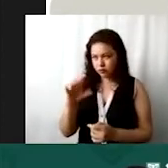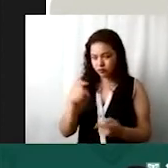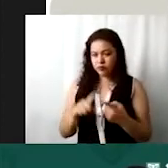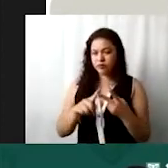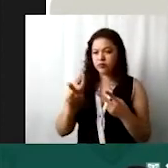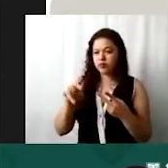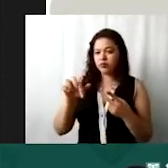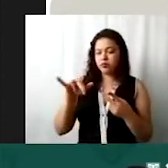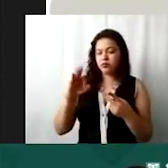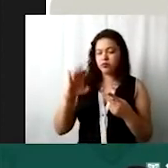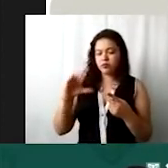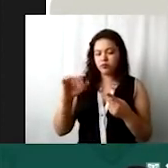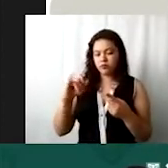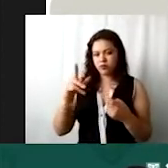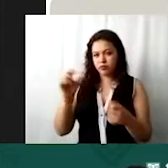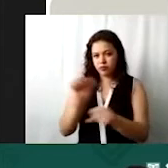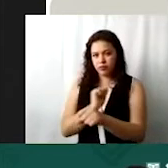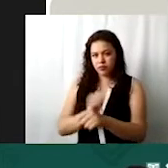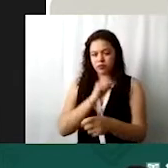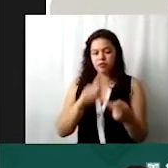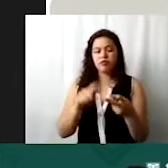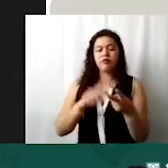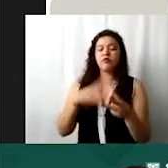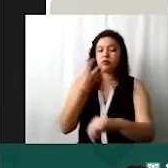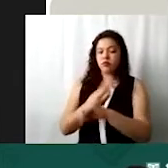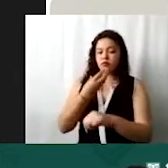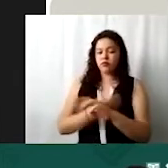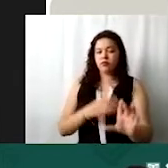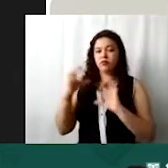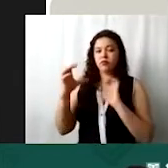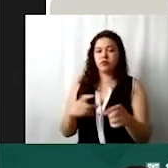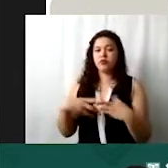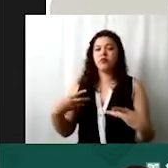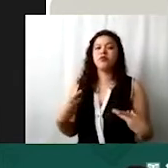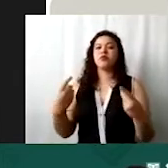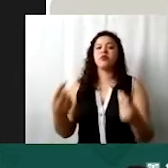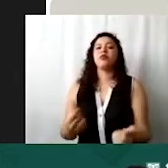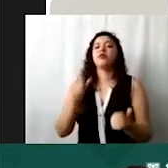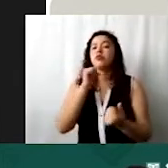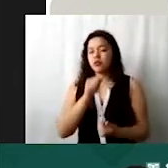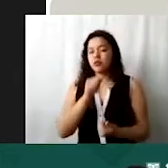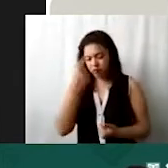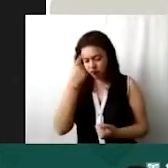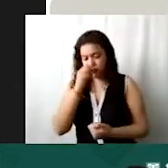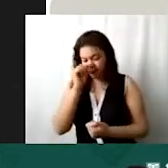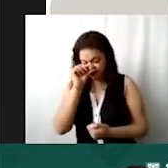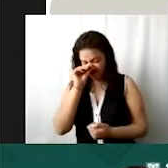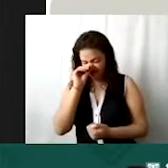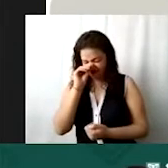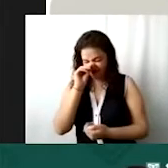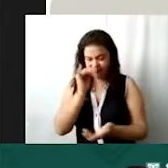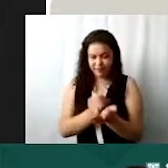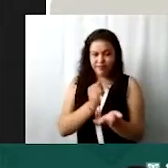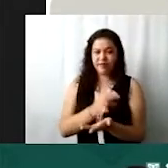O también tenemos mantenimiento y conservación y gastos no deducibles sin requisitos fiscales. Obviamente se